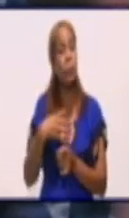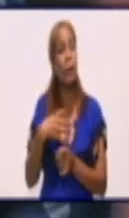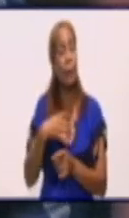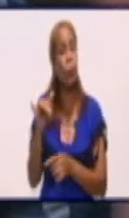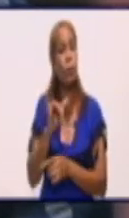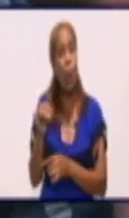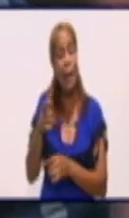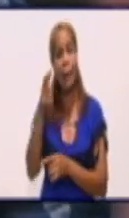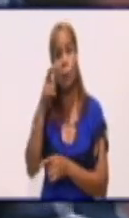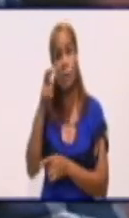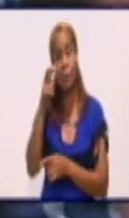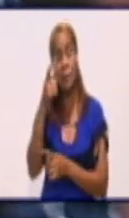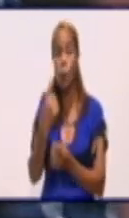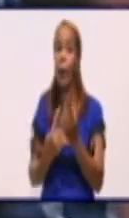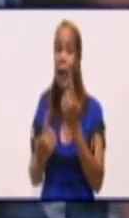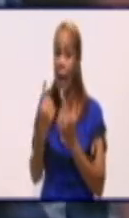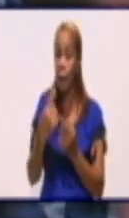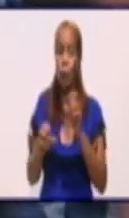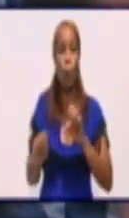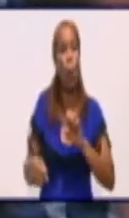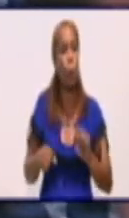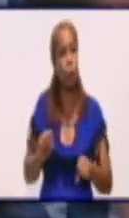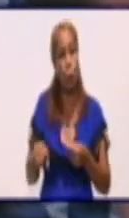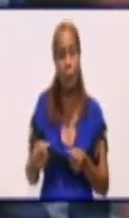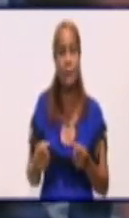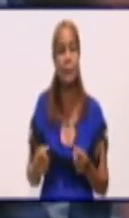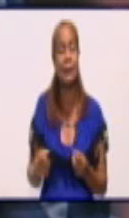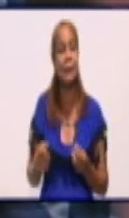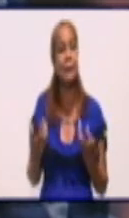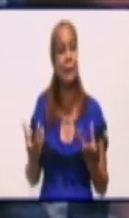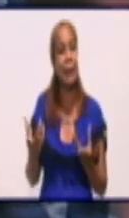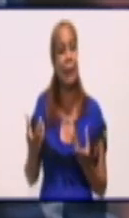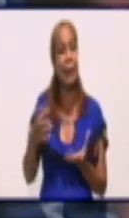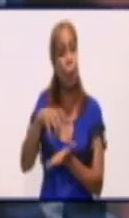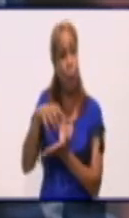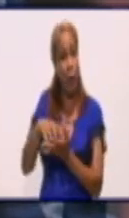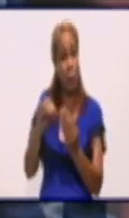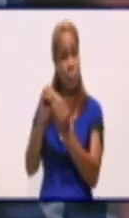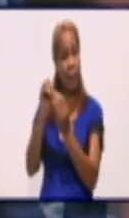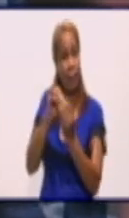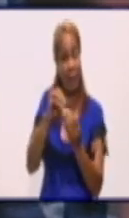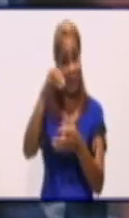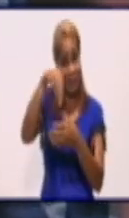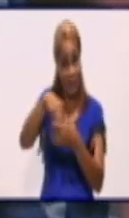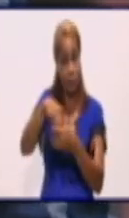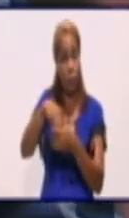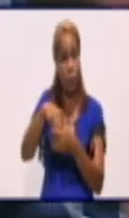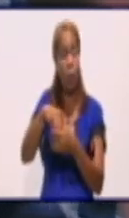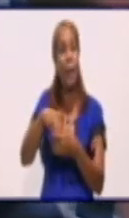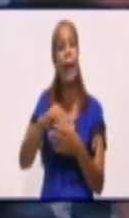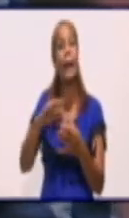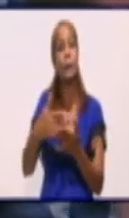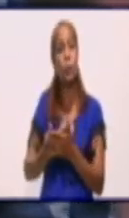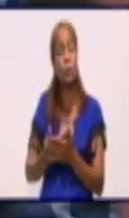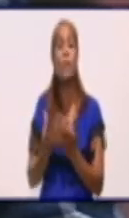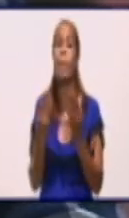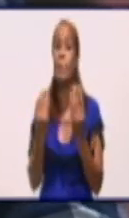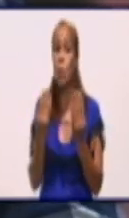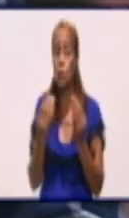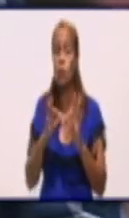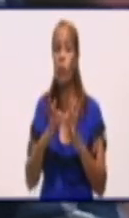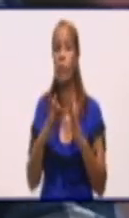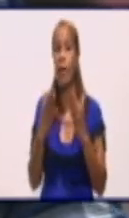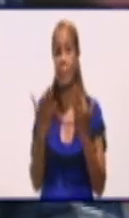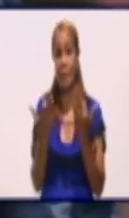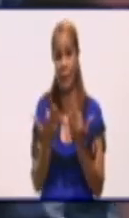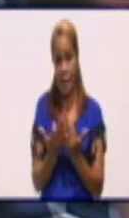algunos controles de focos que se han estado estudiando, el comportamiento, por ejemplo, entre los cuales varios familiares, en una propia